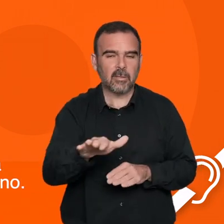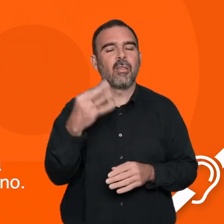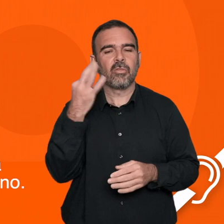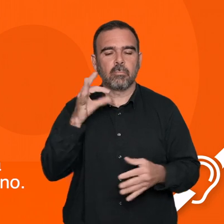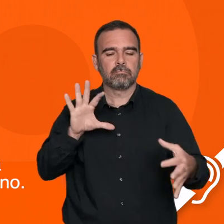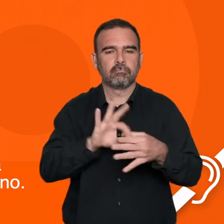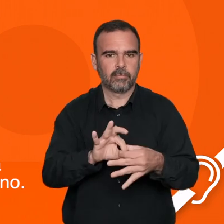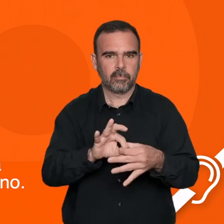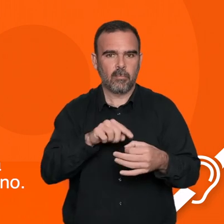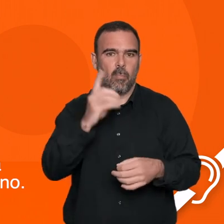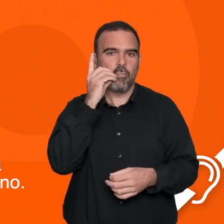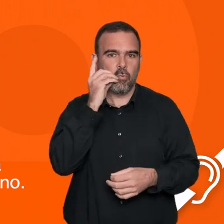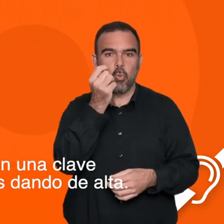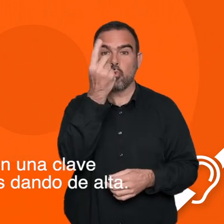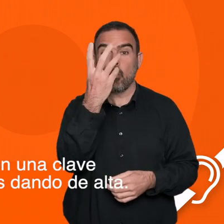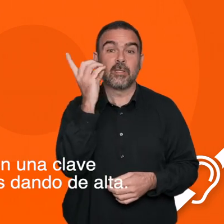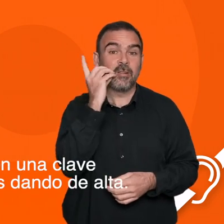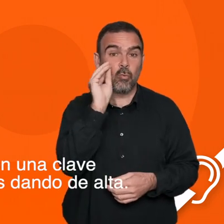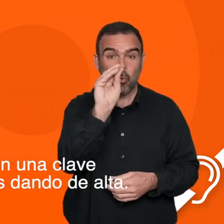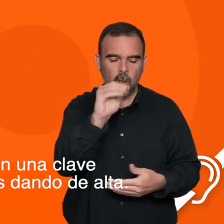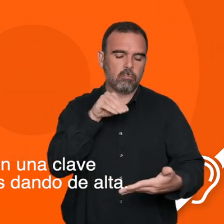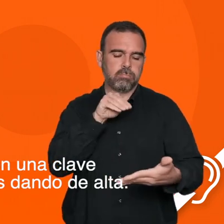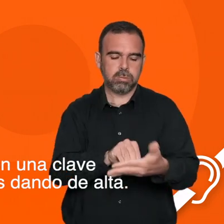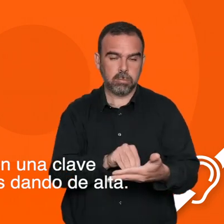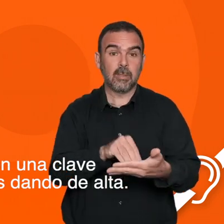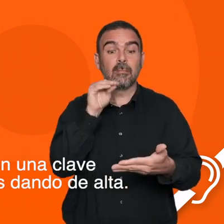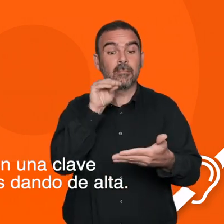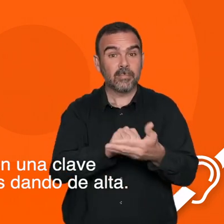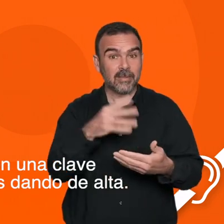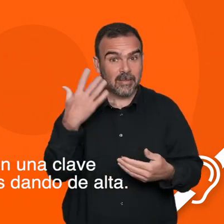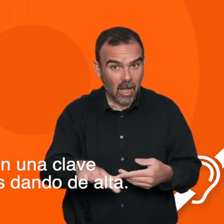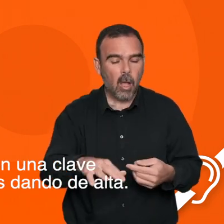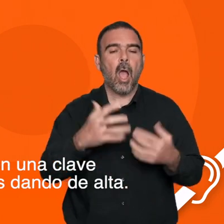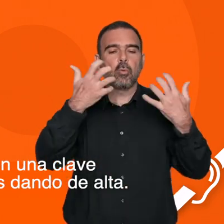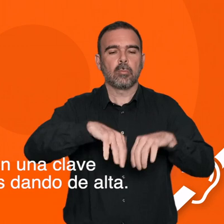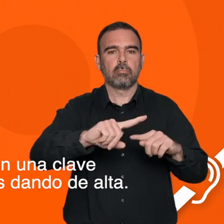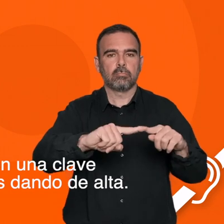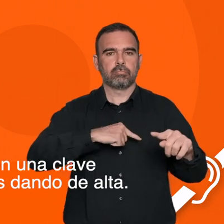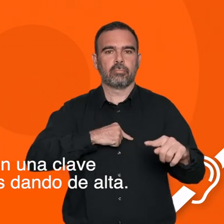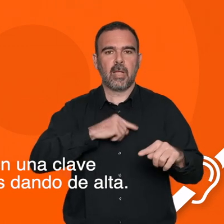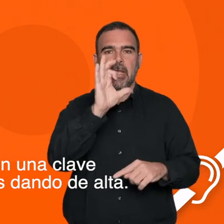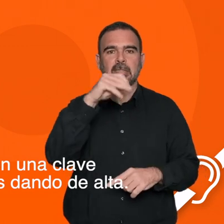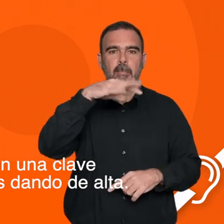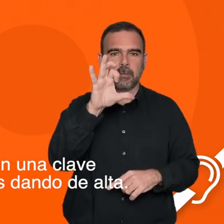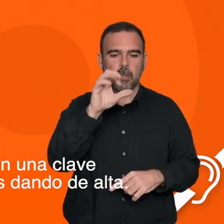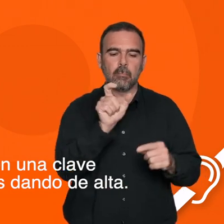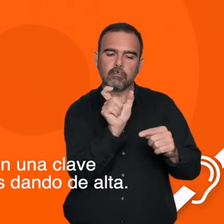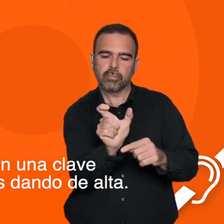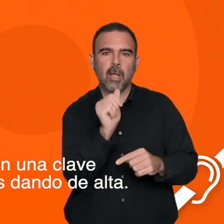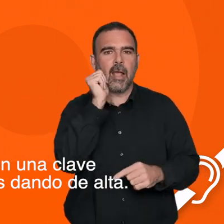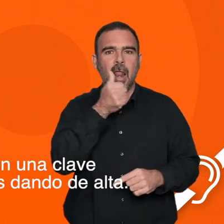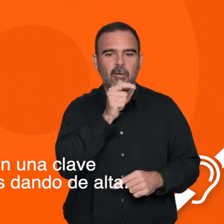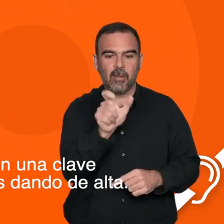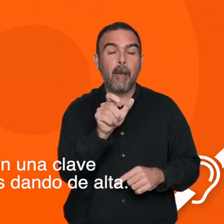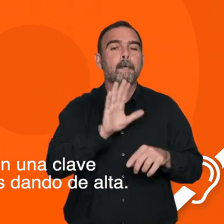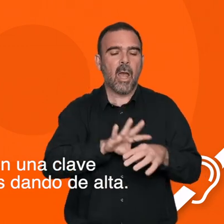introduciendo el número de teléfono. Una vez introducido, te llegará un SMS con una clave que sirve para confirmar el